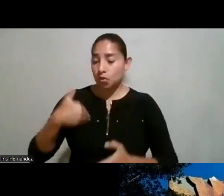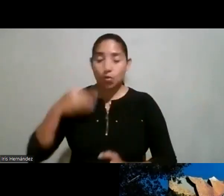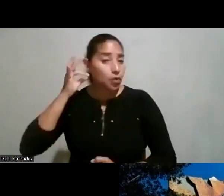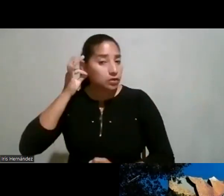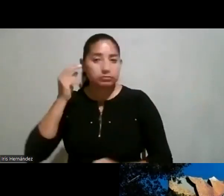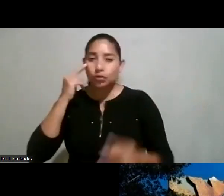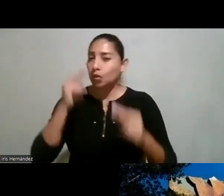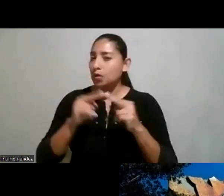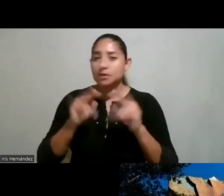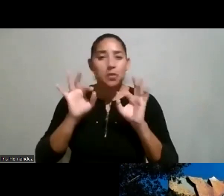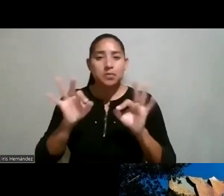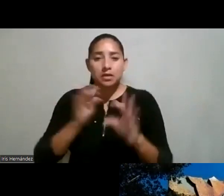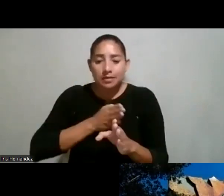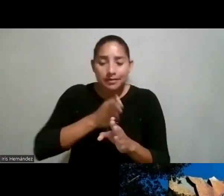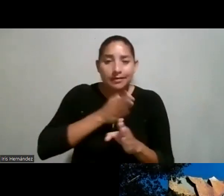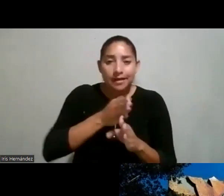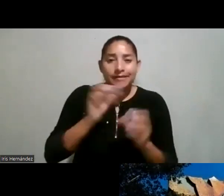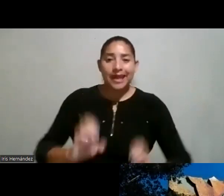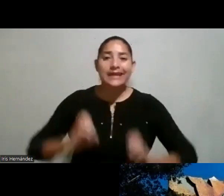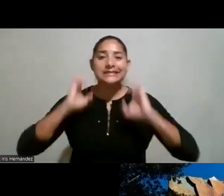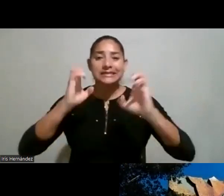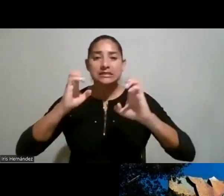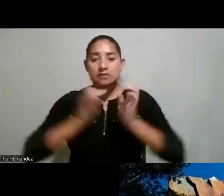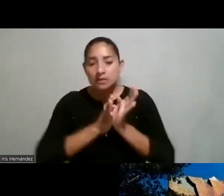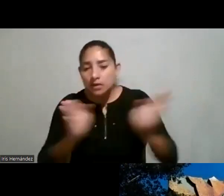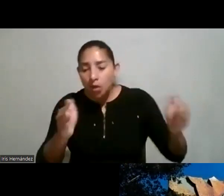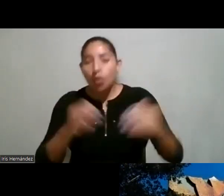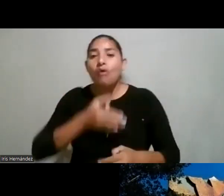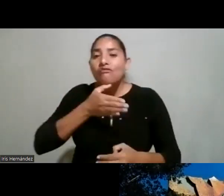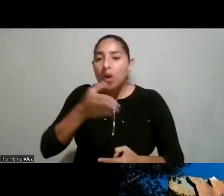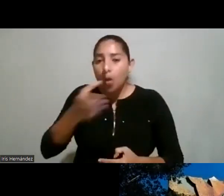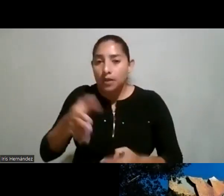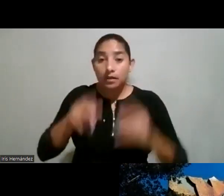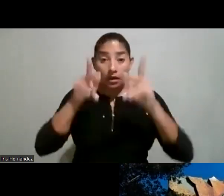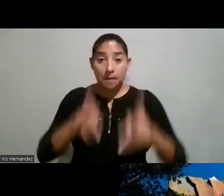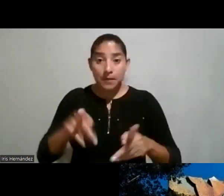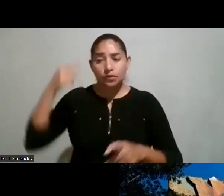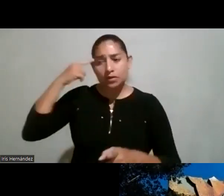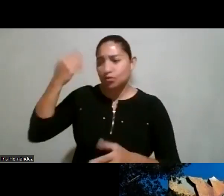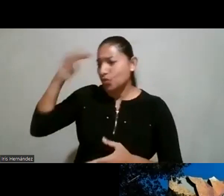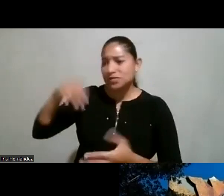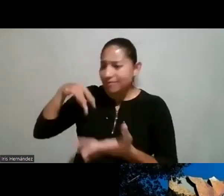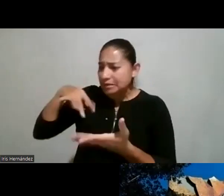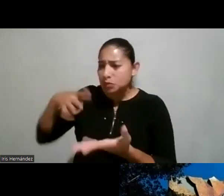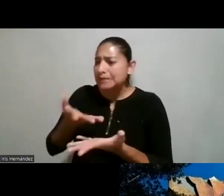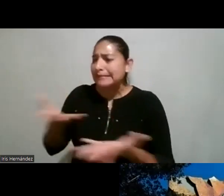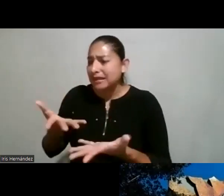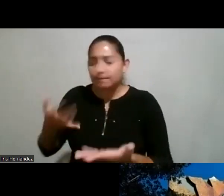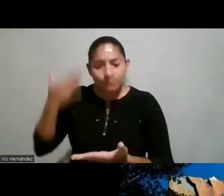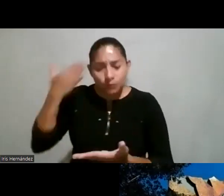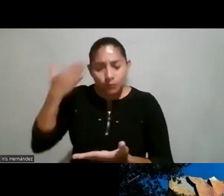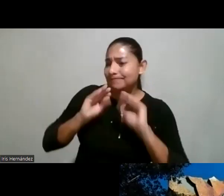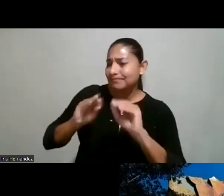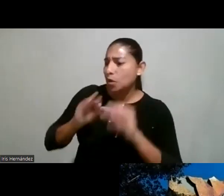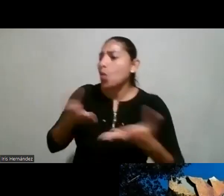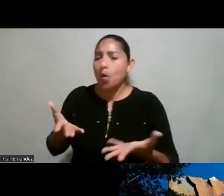conocemos qué carreras hay o qué carrera podemos sugerirle a una persona y eso es pues también es parte de la realidad verdad